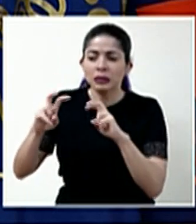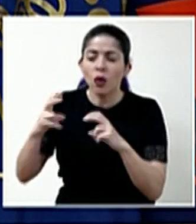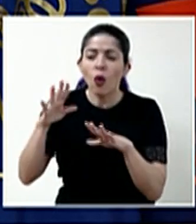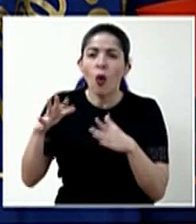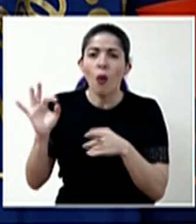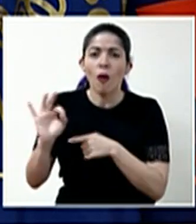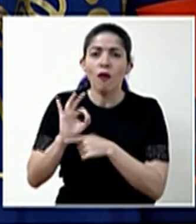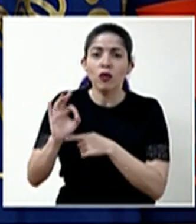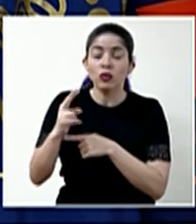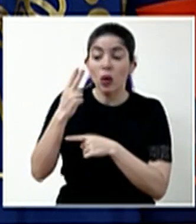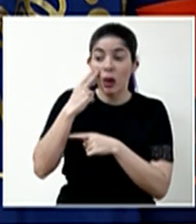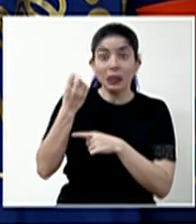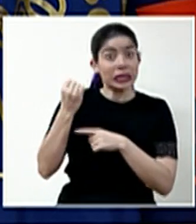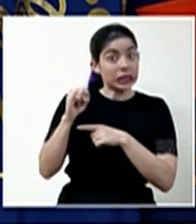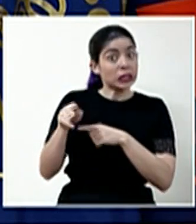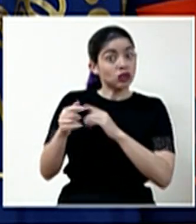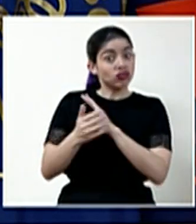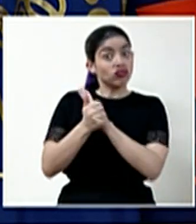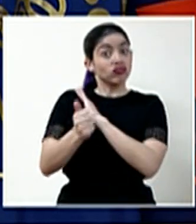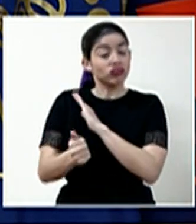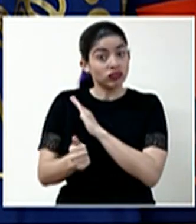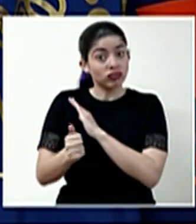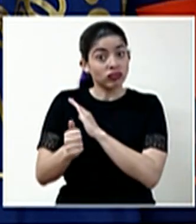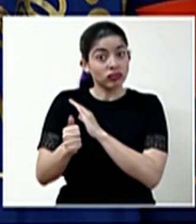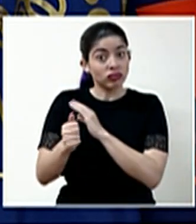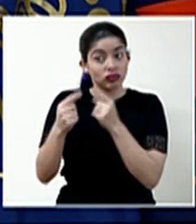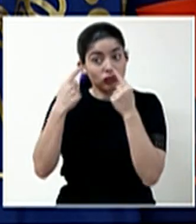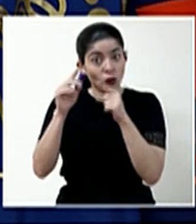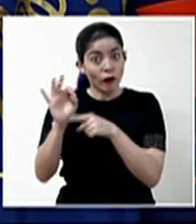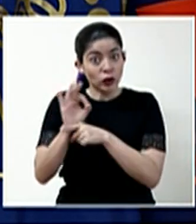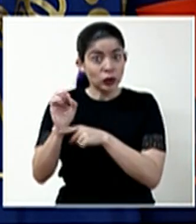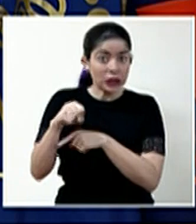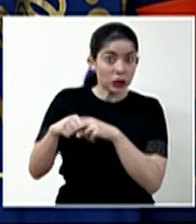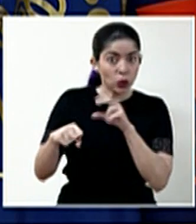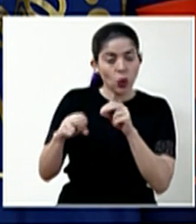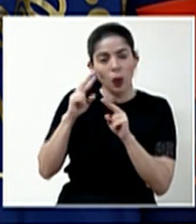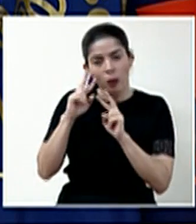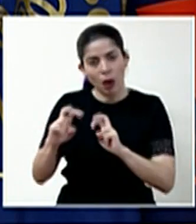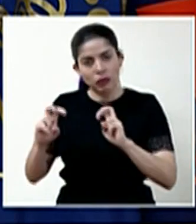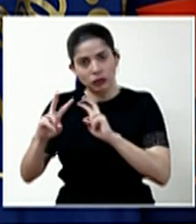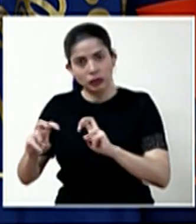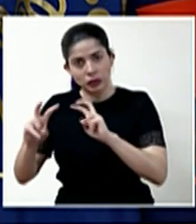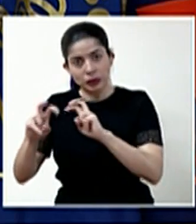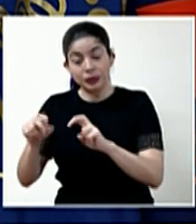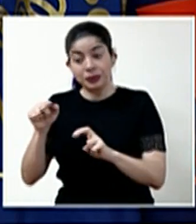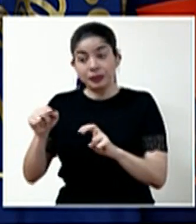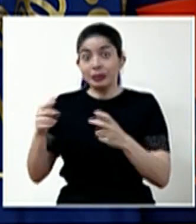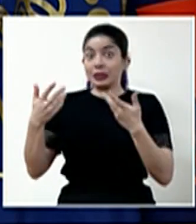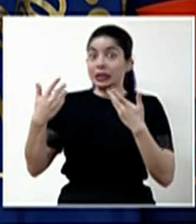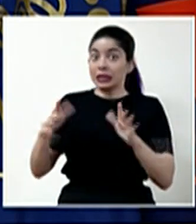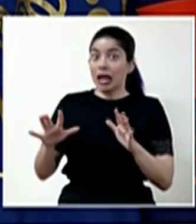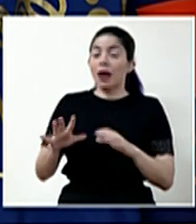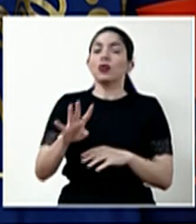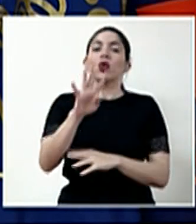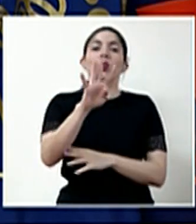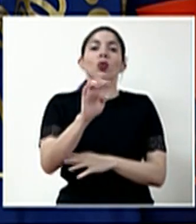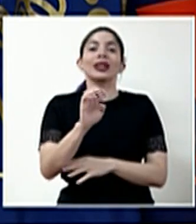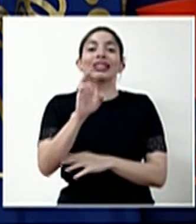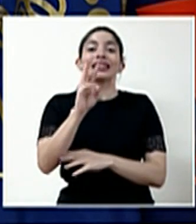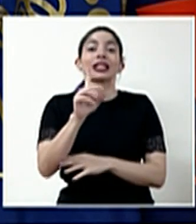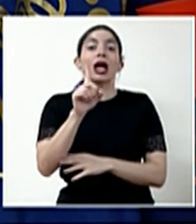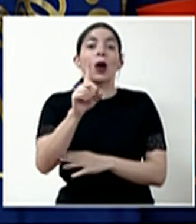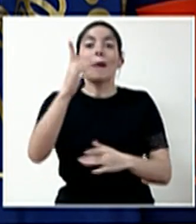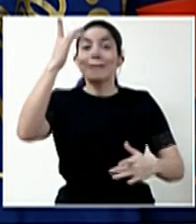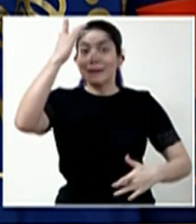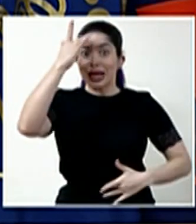el potencial terapéutico del mismo. De ahora en adelante, con eso ya 461